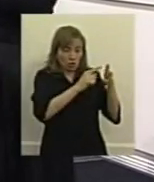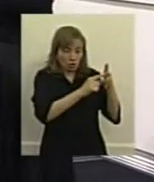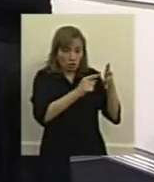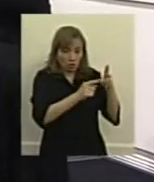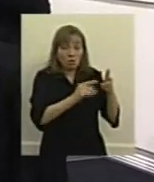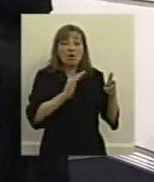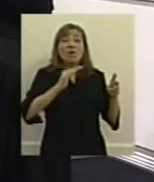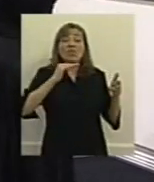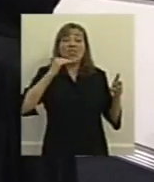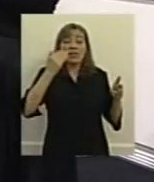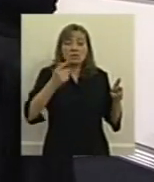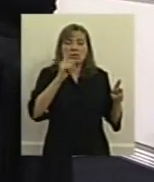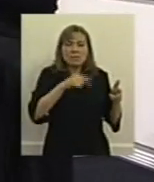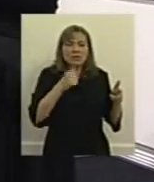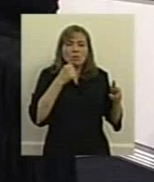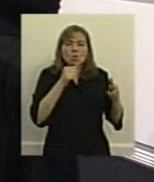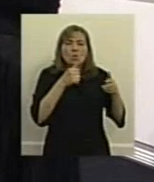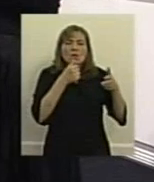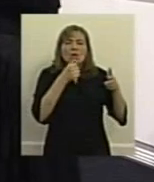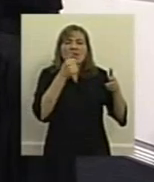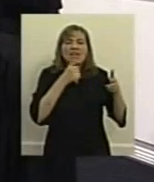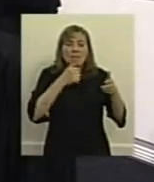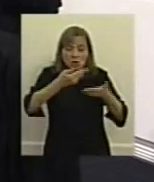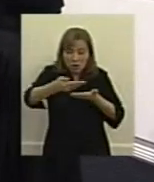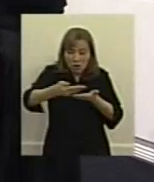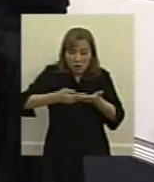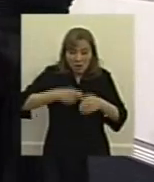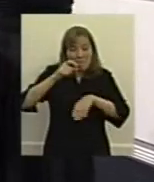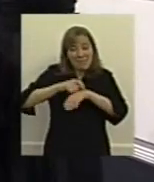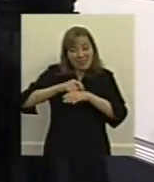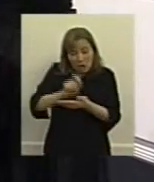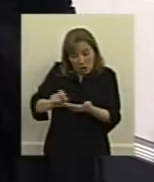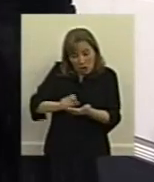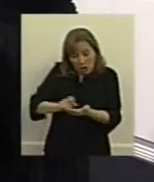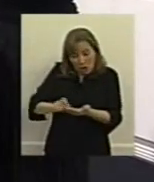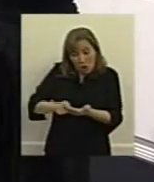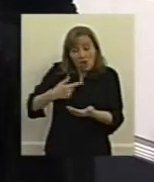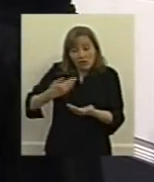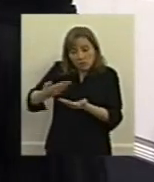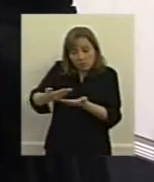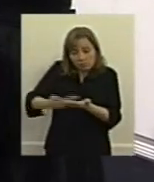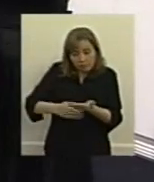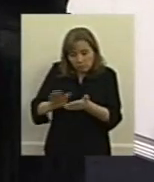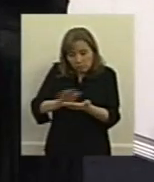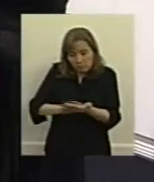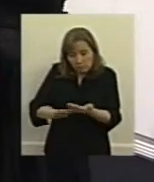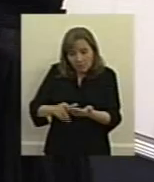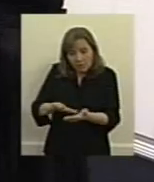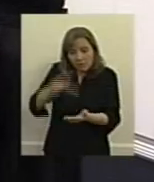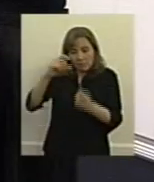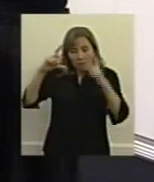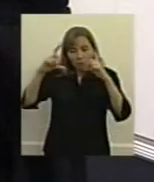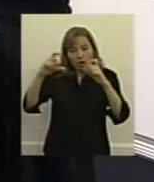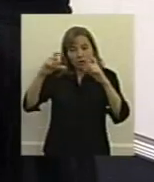incorporando la digitalización de las recetas médicas que esto también es clave para poder tener una fotografía